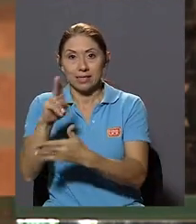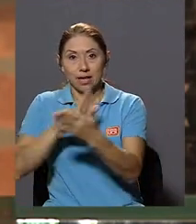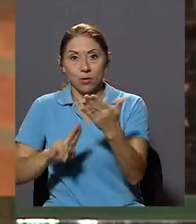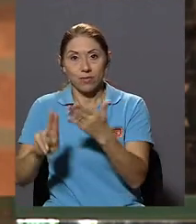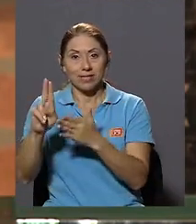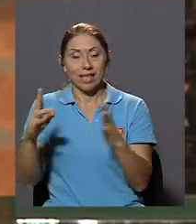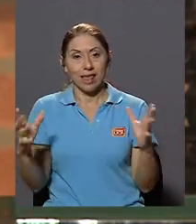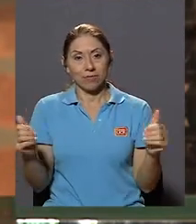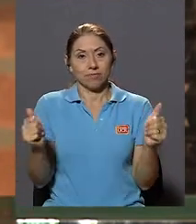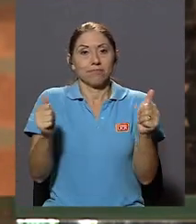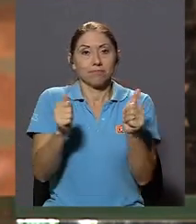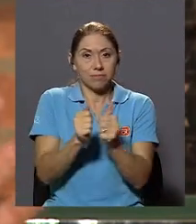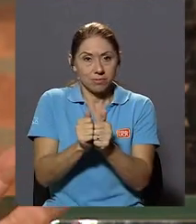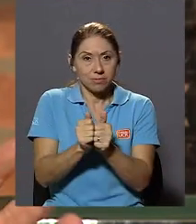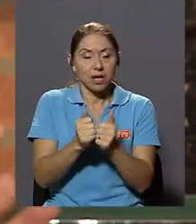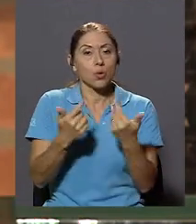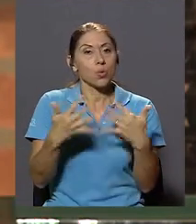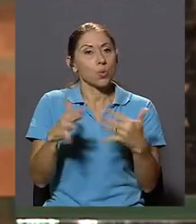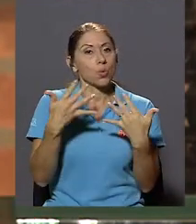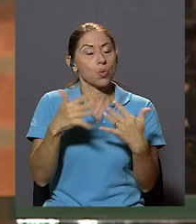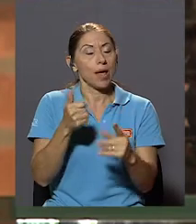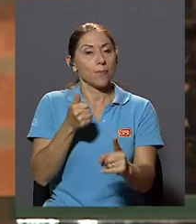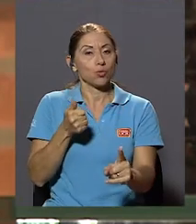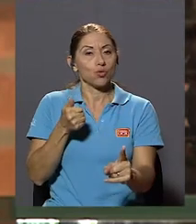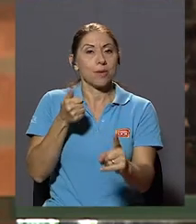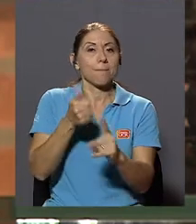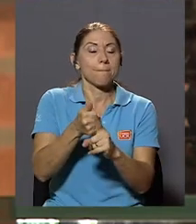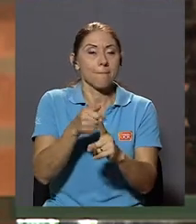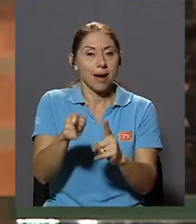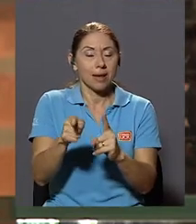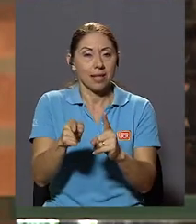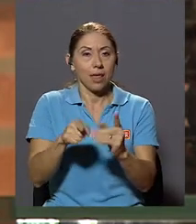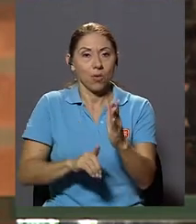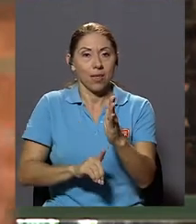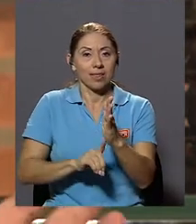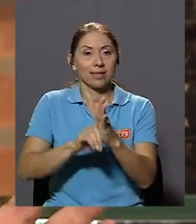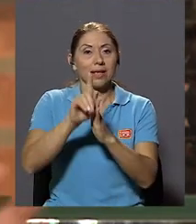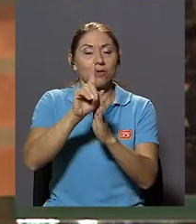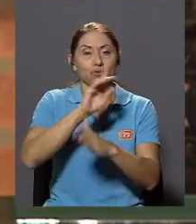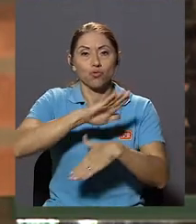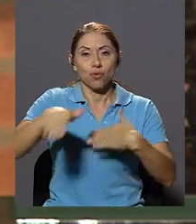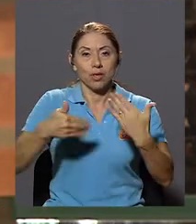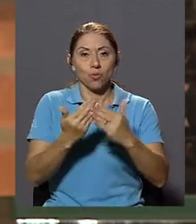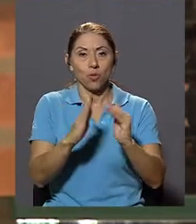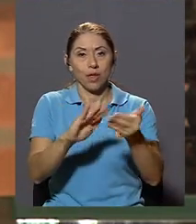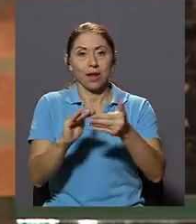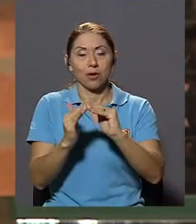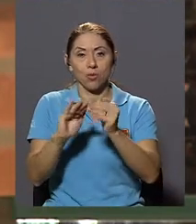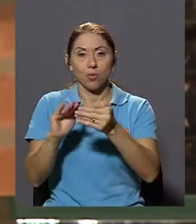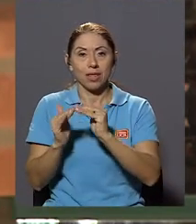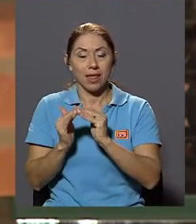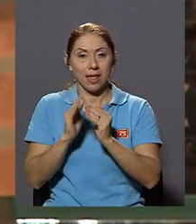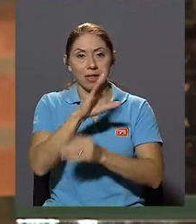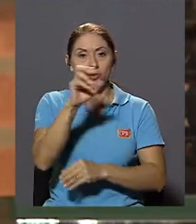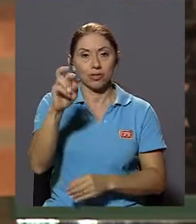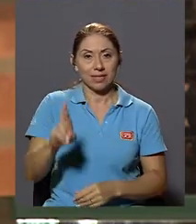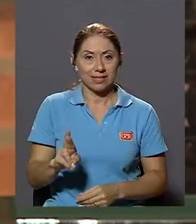que Hemos impactado Enormemente Al desarrollo De toda De toda La comunidad